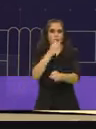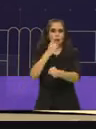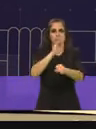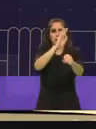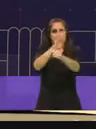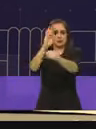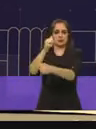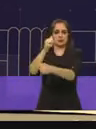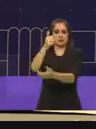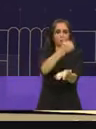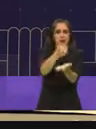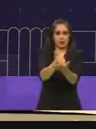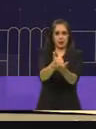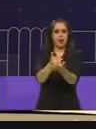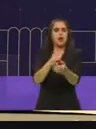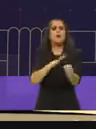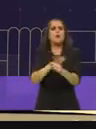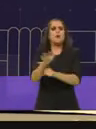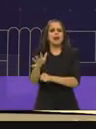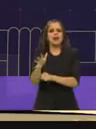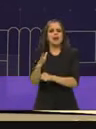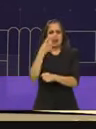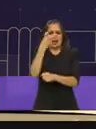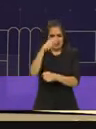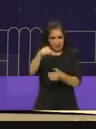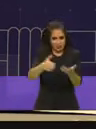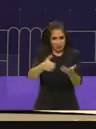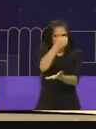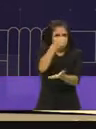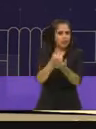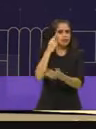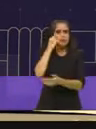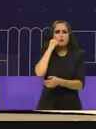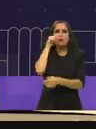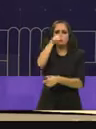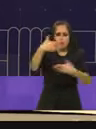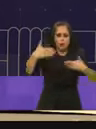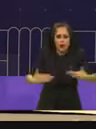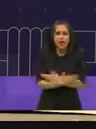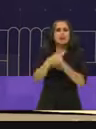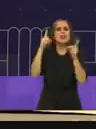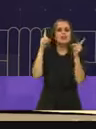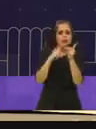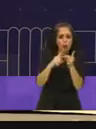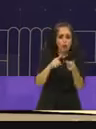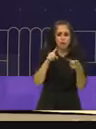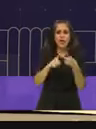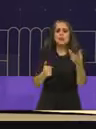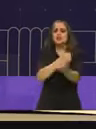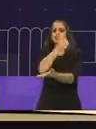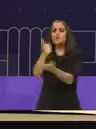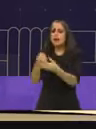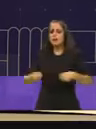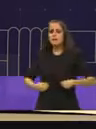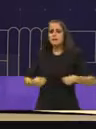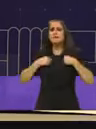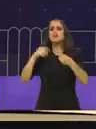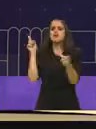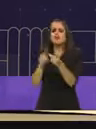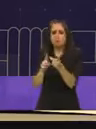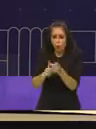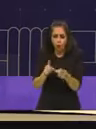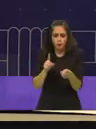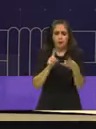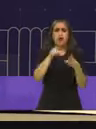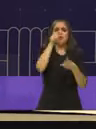oportunidades en la que no importa dónde nazcas en qué parte de la ciudad vivas cuál sea tu